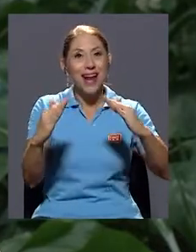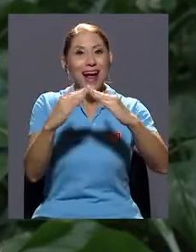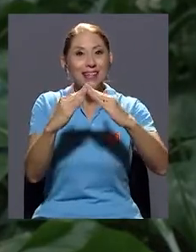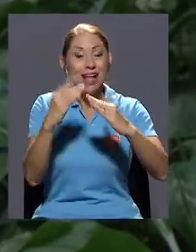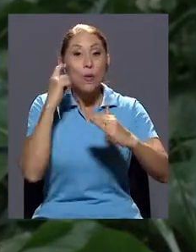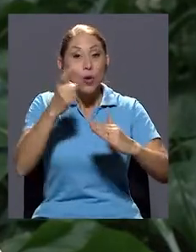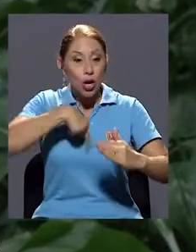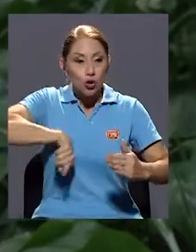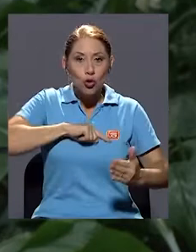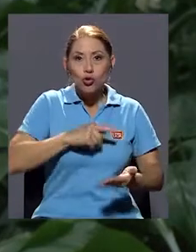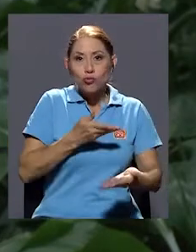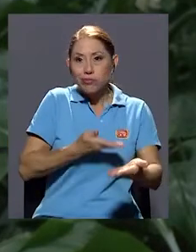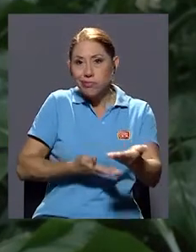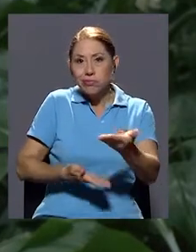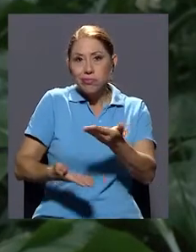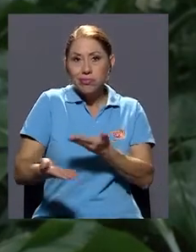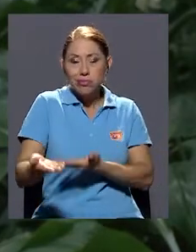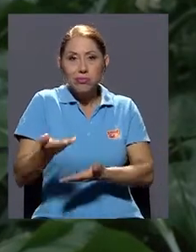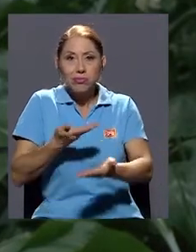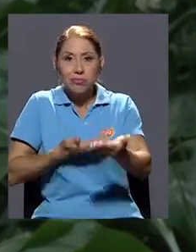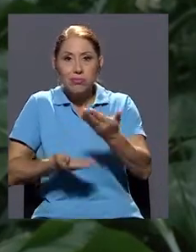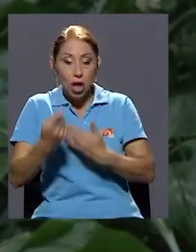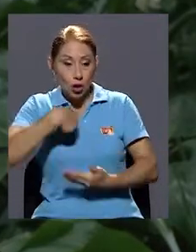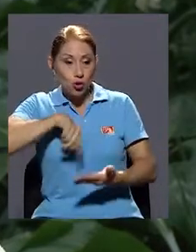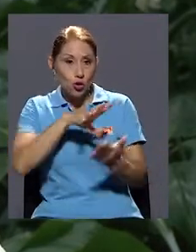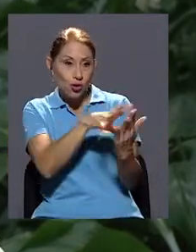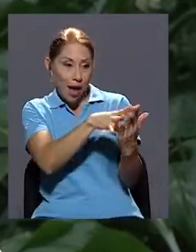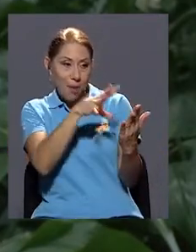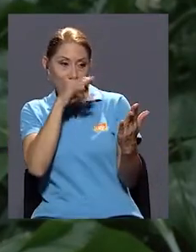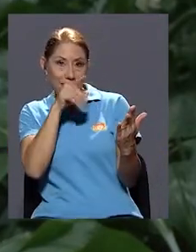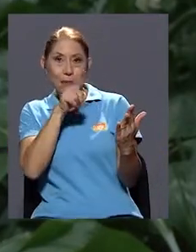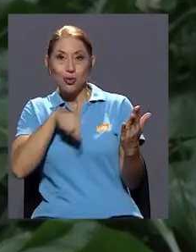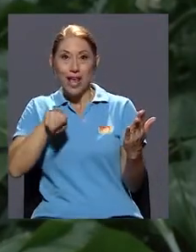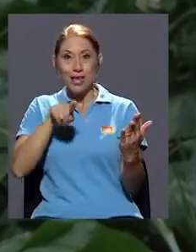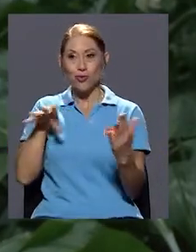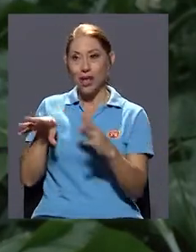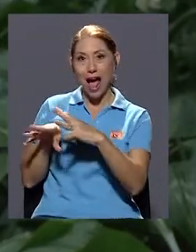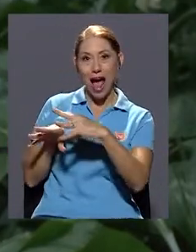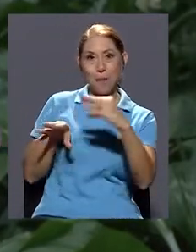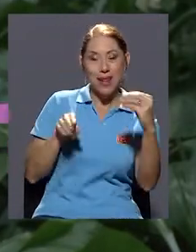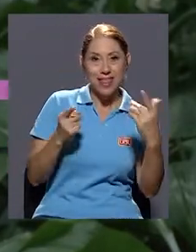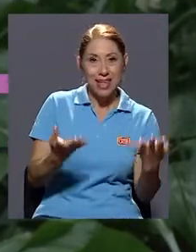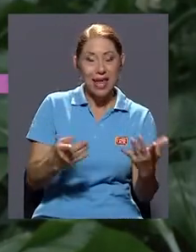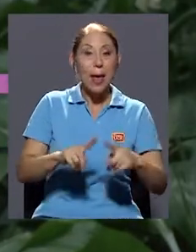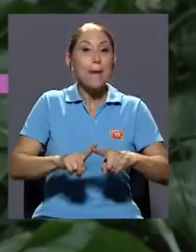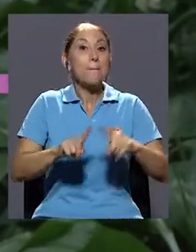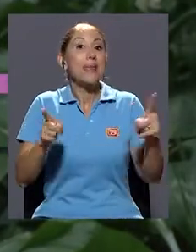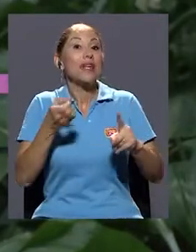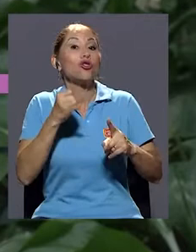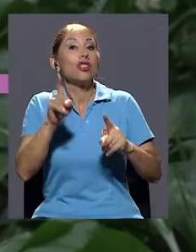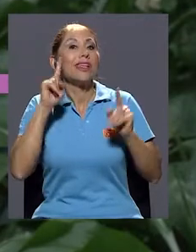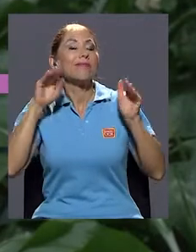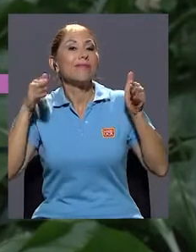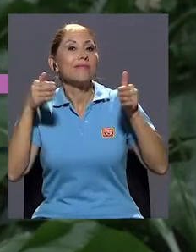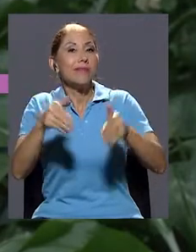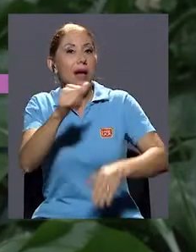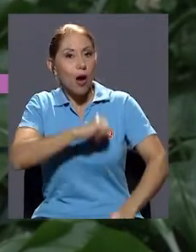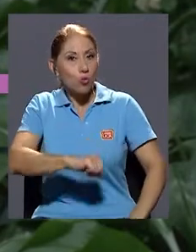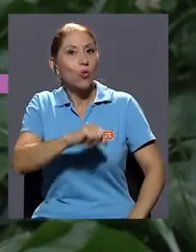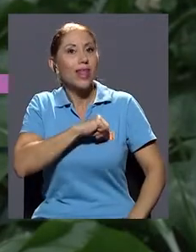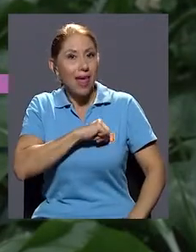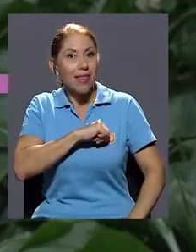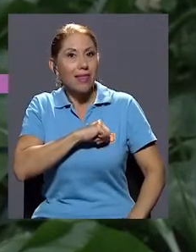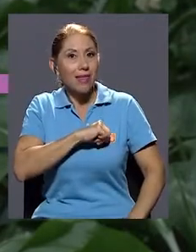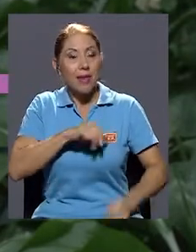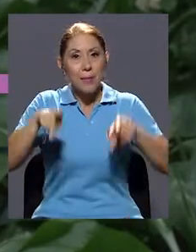estamos aprendiendo con ellos y ellos están aprendiendo con nosotros. Pero muchas veces, cuando el foco se va por el lado de la autoridad y los